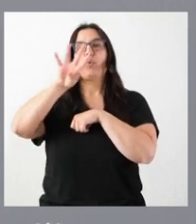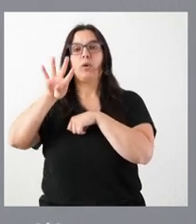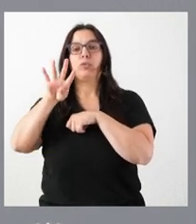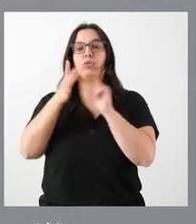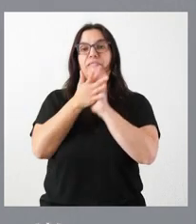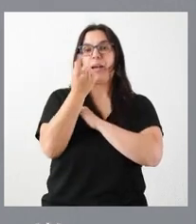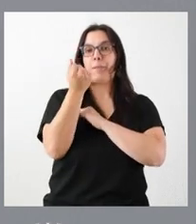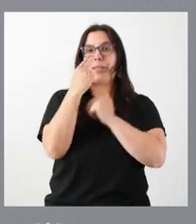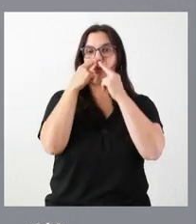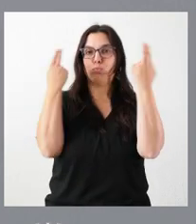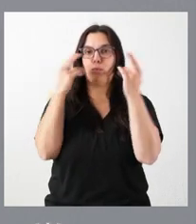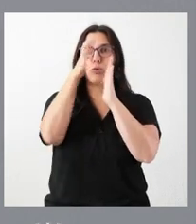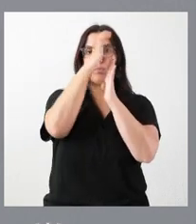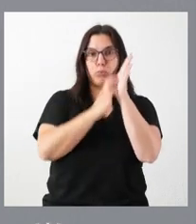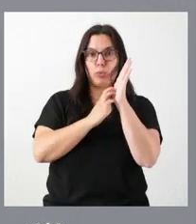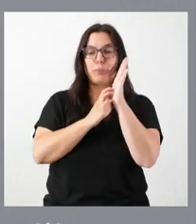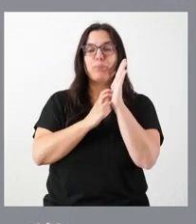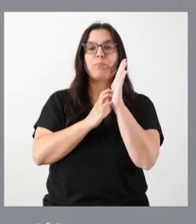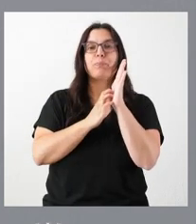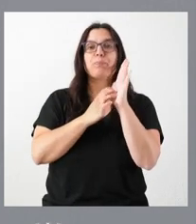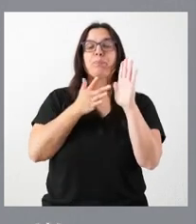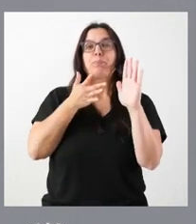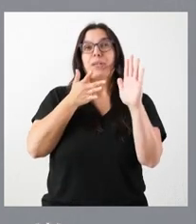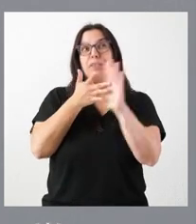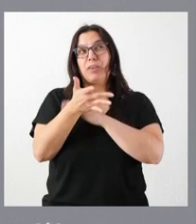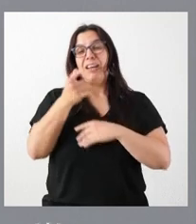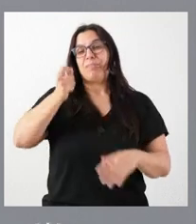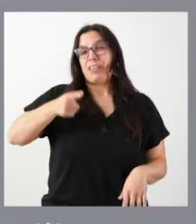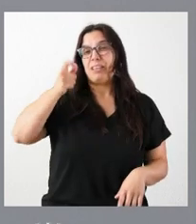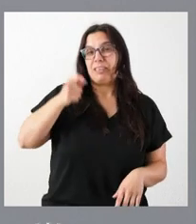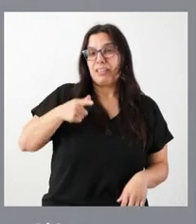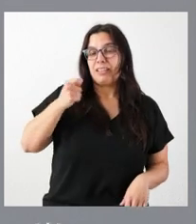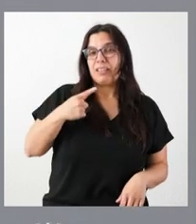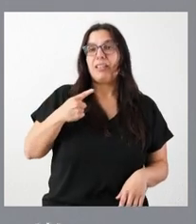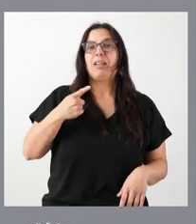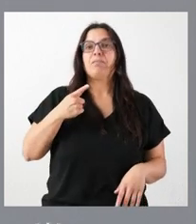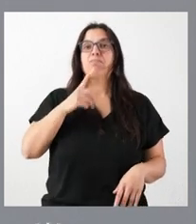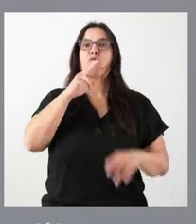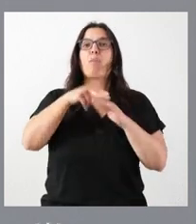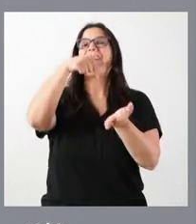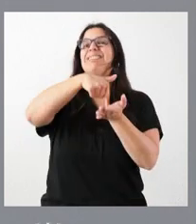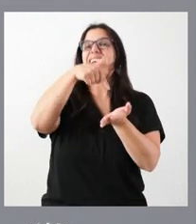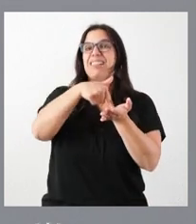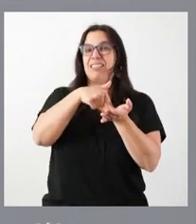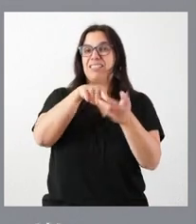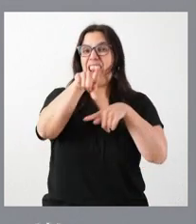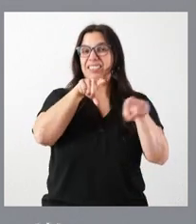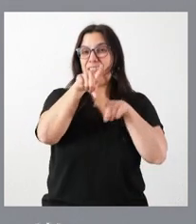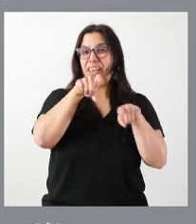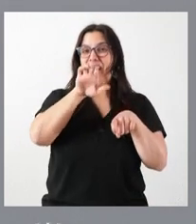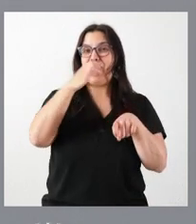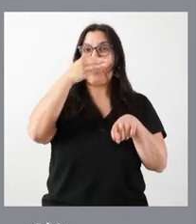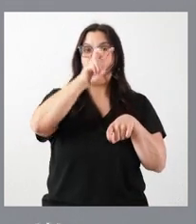lo que de una forma quizá más común se viene a denominar las tasas de la EBAU y las